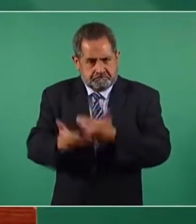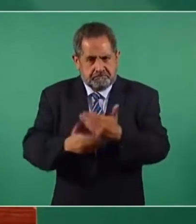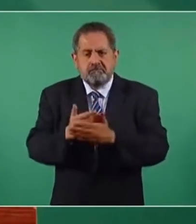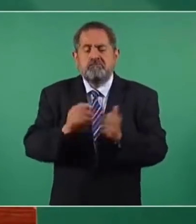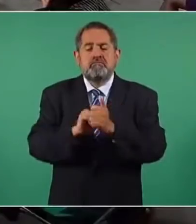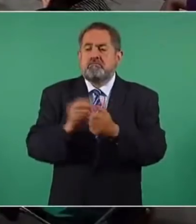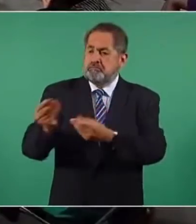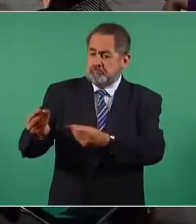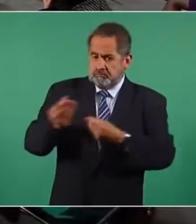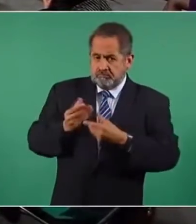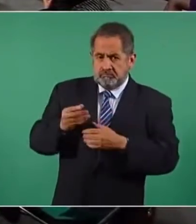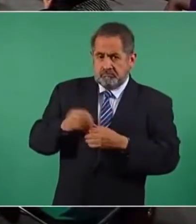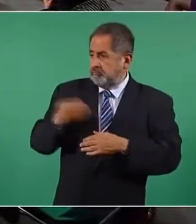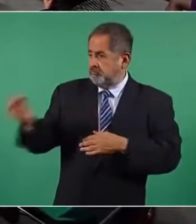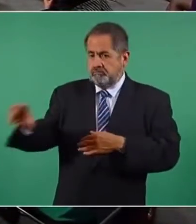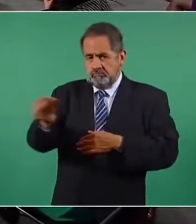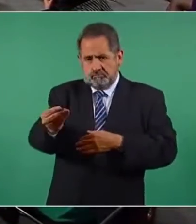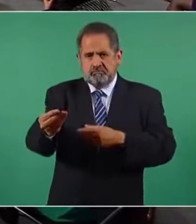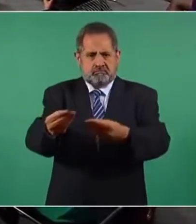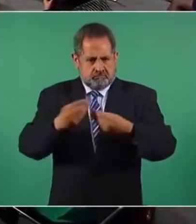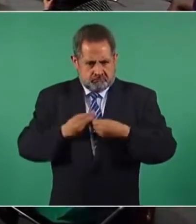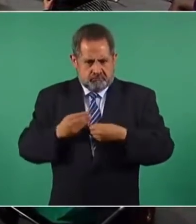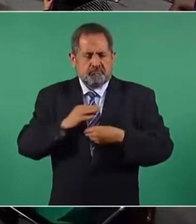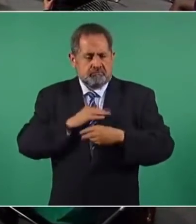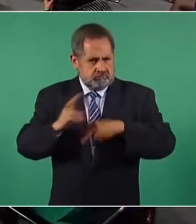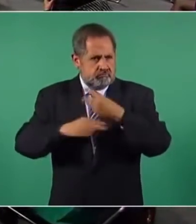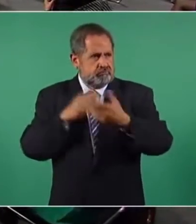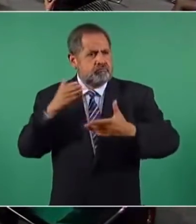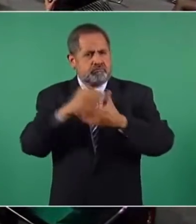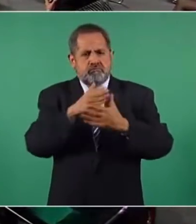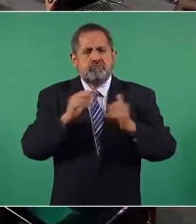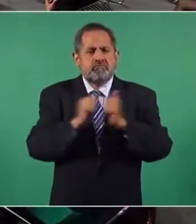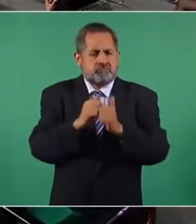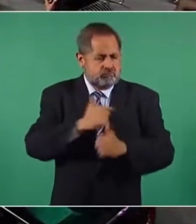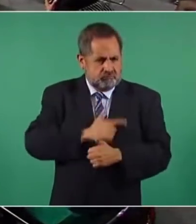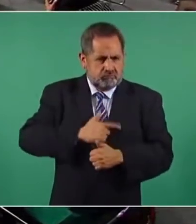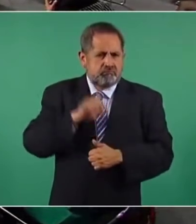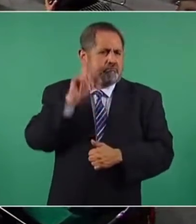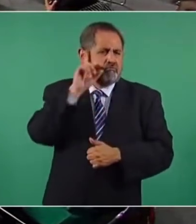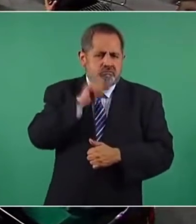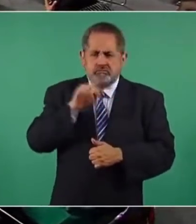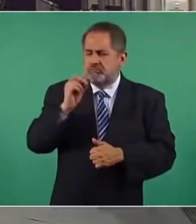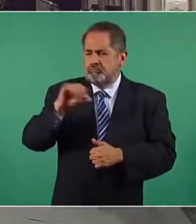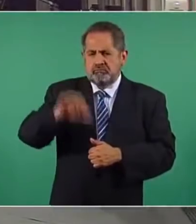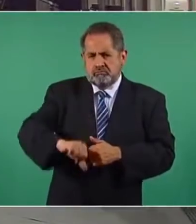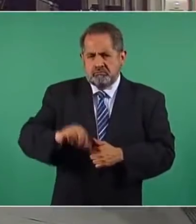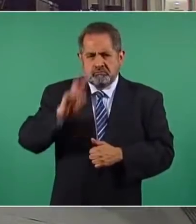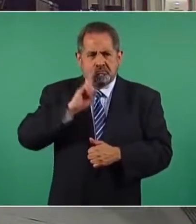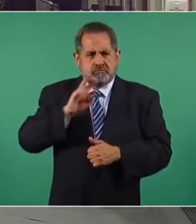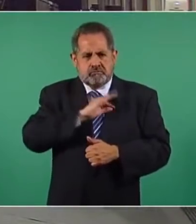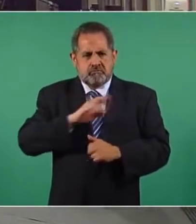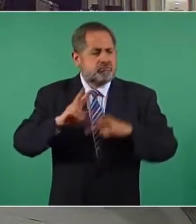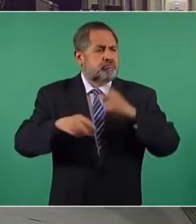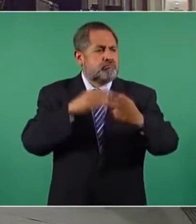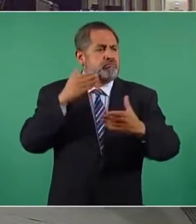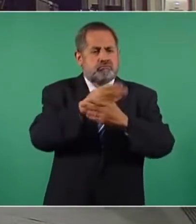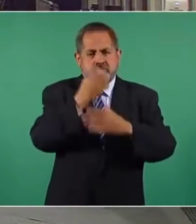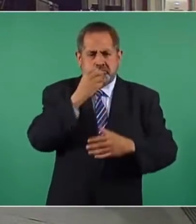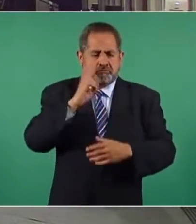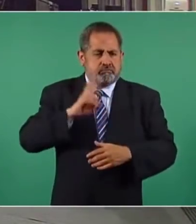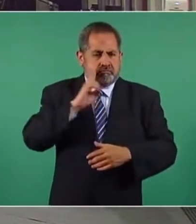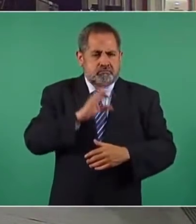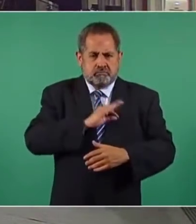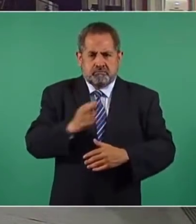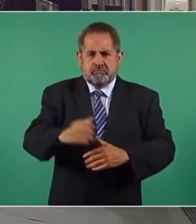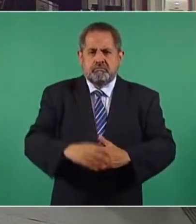me puedes dar el dato aquí a través del compañero Jesús, te lo agradecería. Y con mucho gusto, mañana mismo o hoy, si es posible, de una vez voy por esa institución.